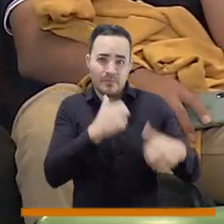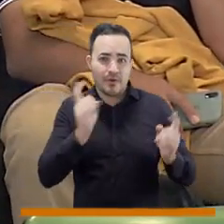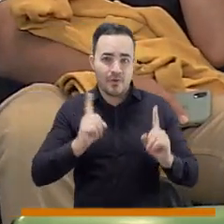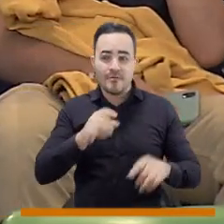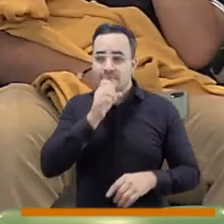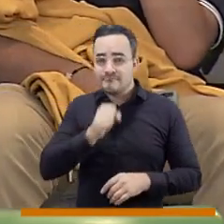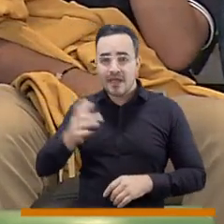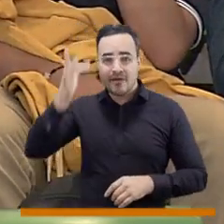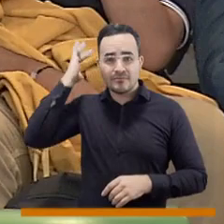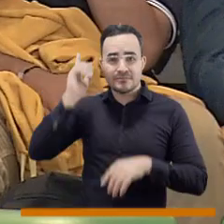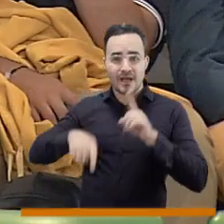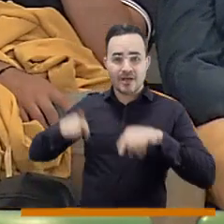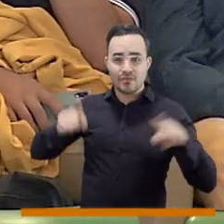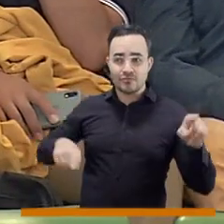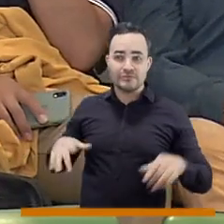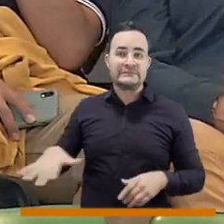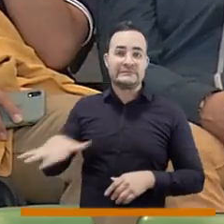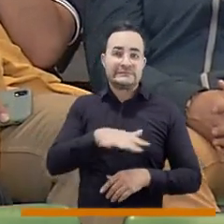canas,